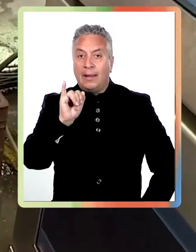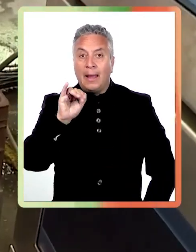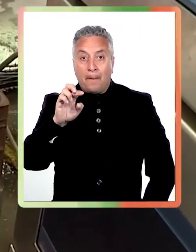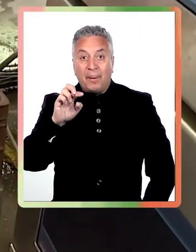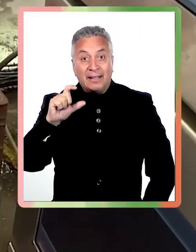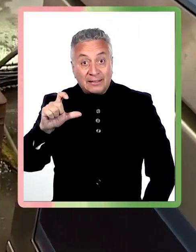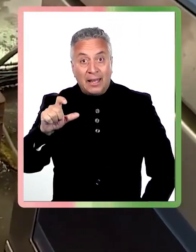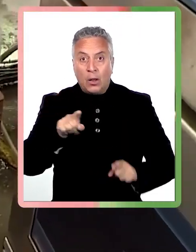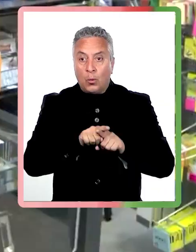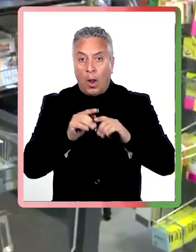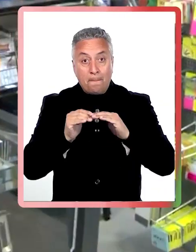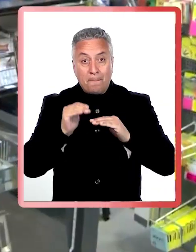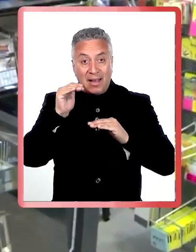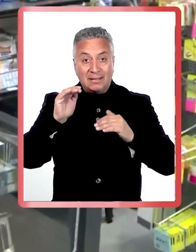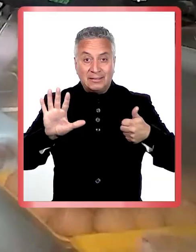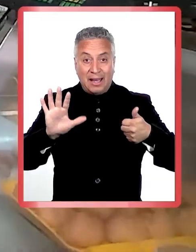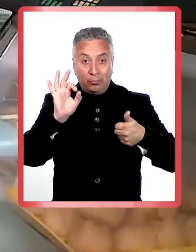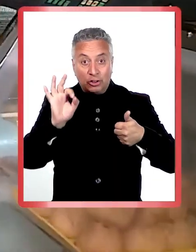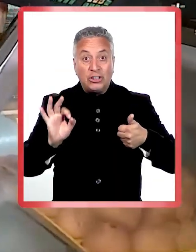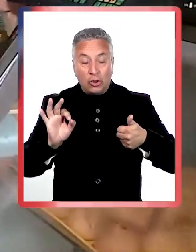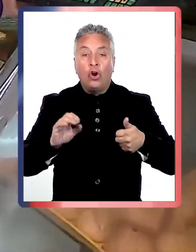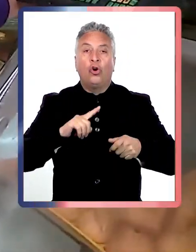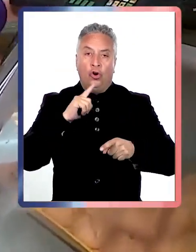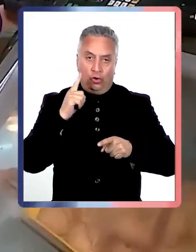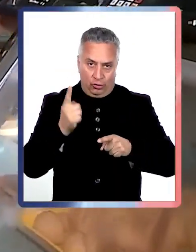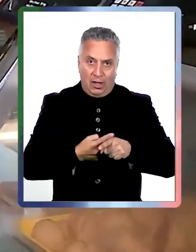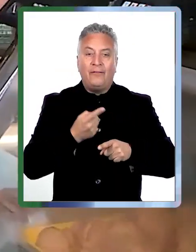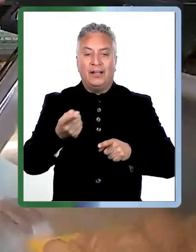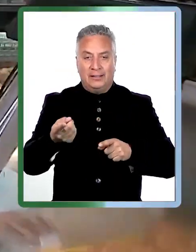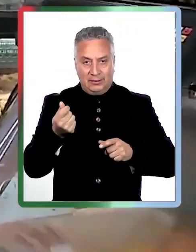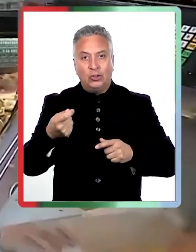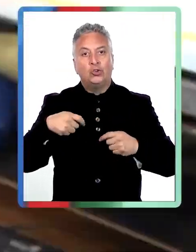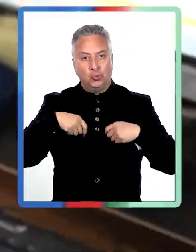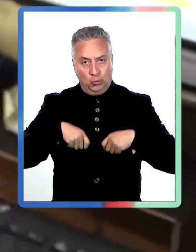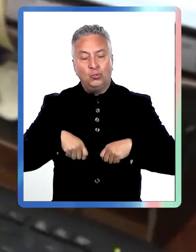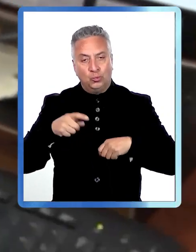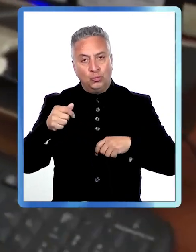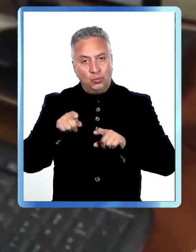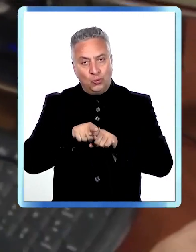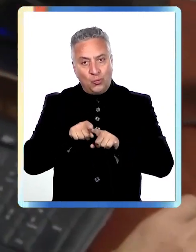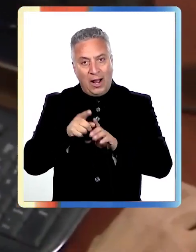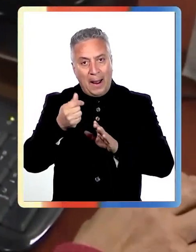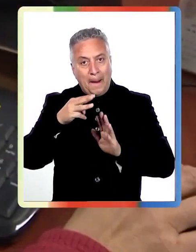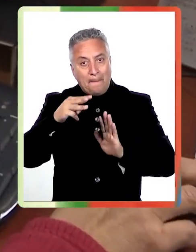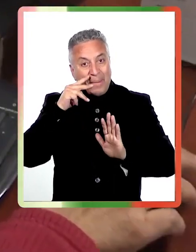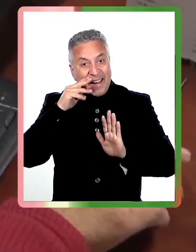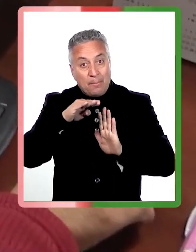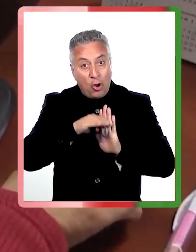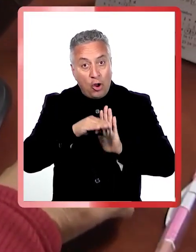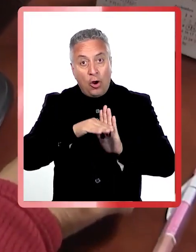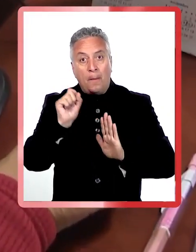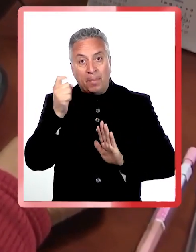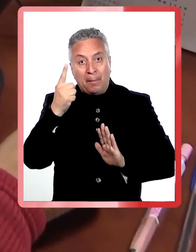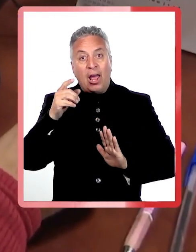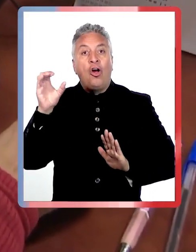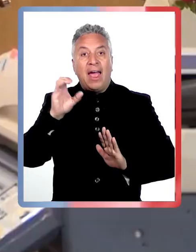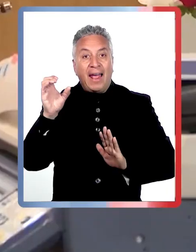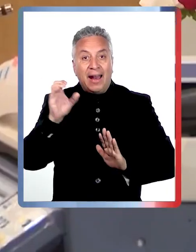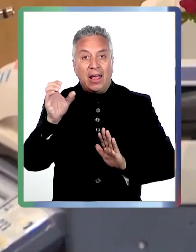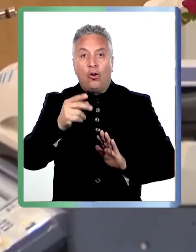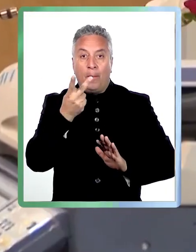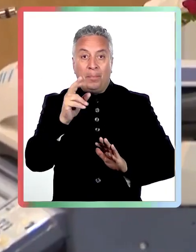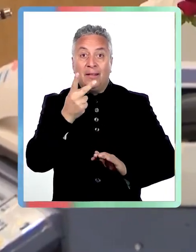supera el 6%, habrá una nueva alza en el ingreso mínimo de 10 mil pesos el 1 de enero de 2024.